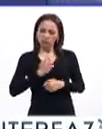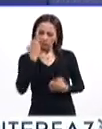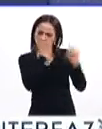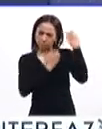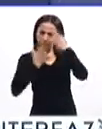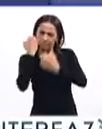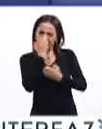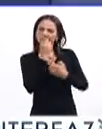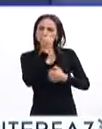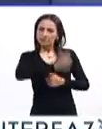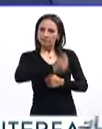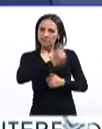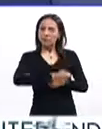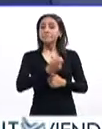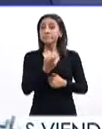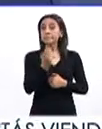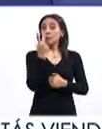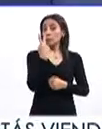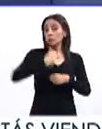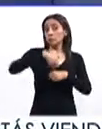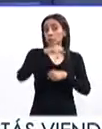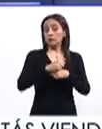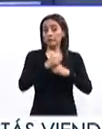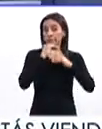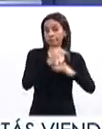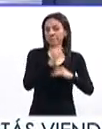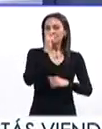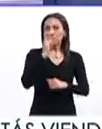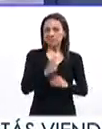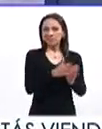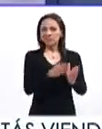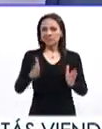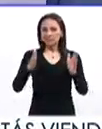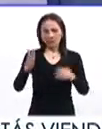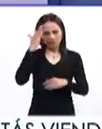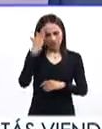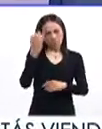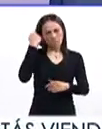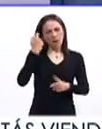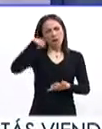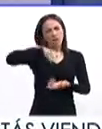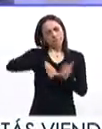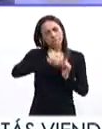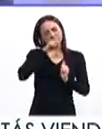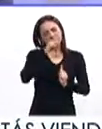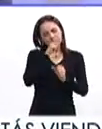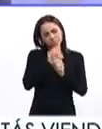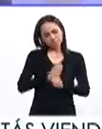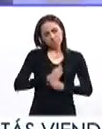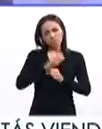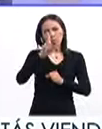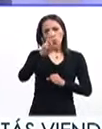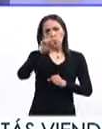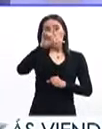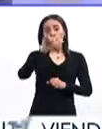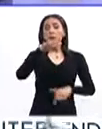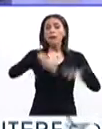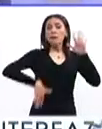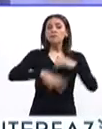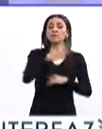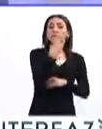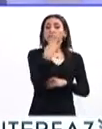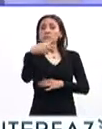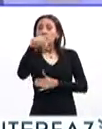seguro o seguramente tendrá mucho que ver con esa época de duelo, ¿no? Muchas personas lo pueden llevar hasta dos meses, tres meses, ese